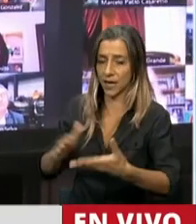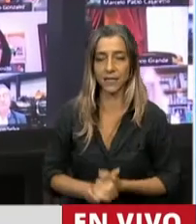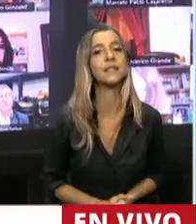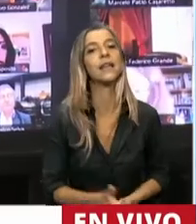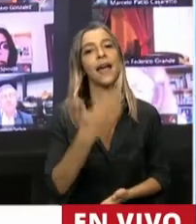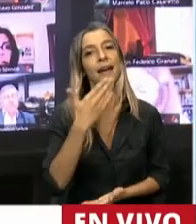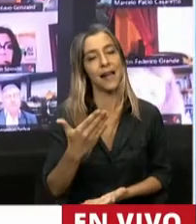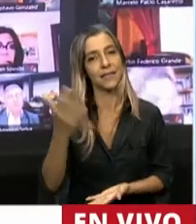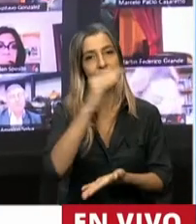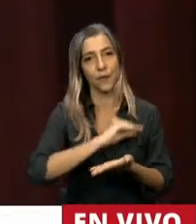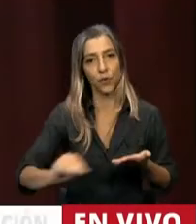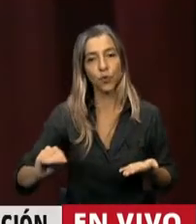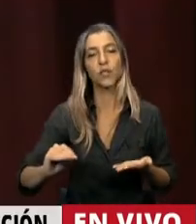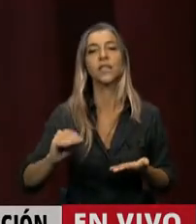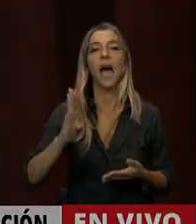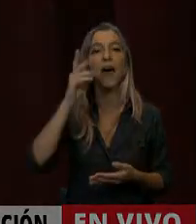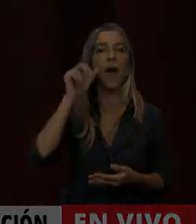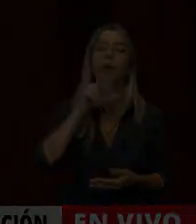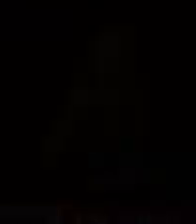Gracias, diputada Rosana Bertone. Gracias.